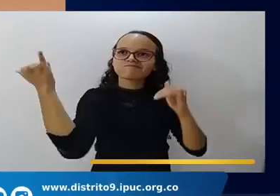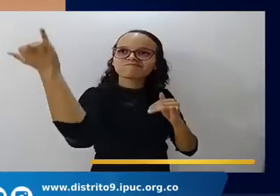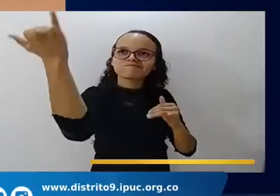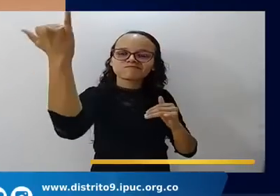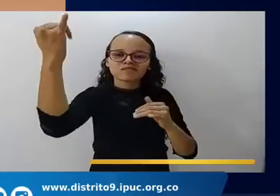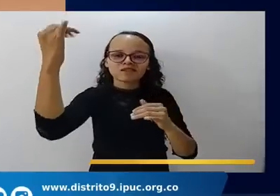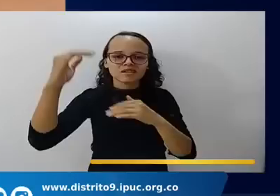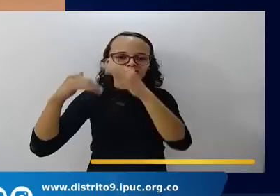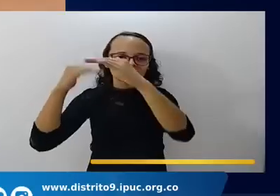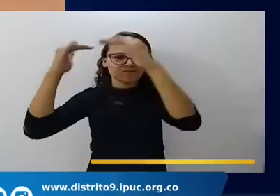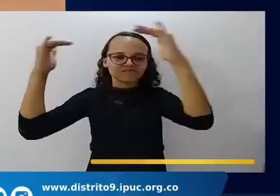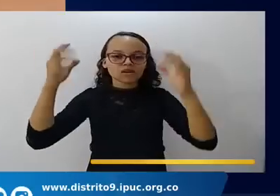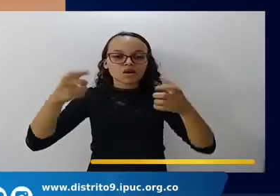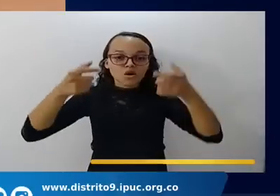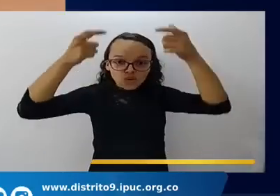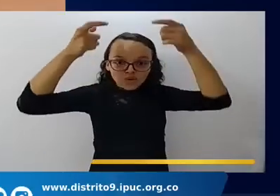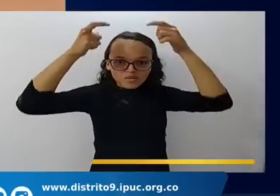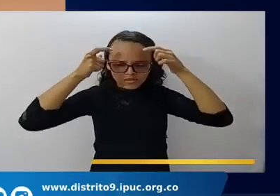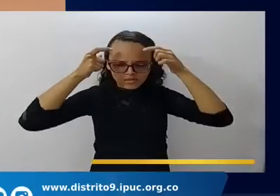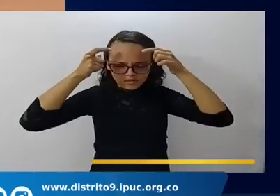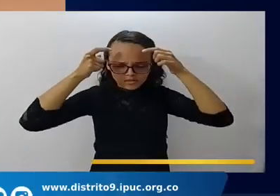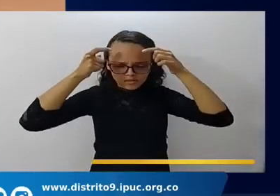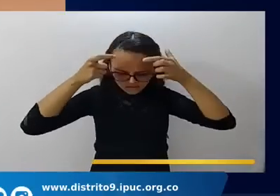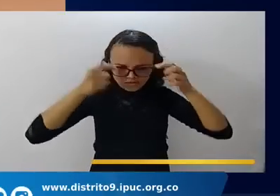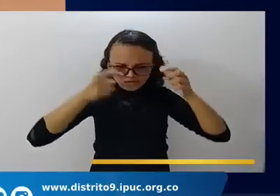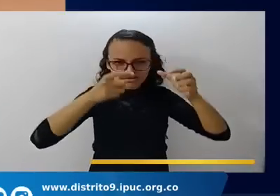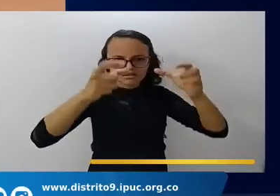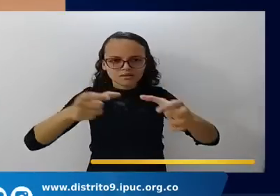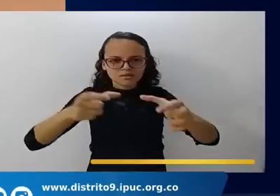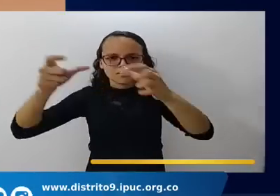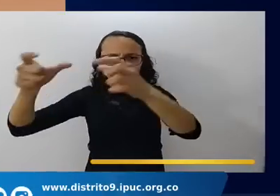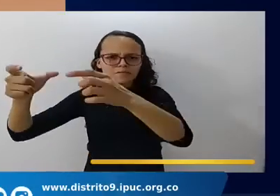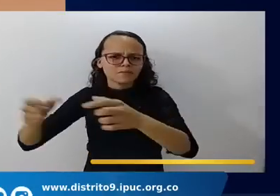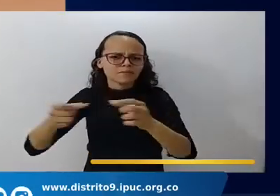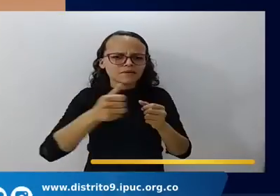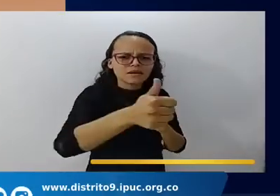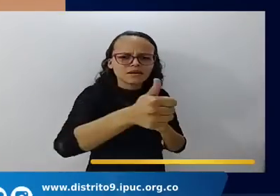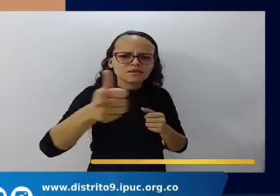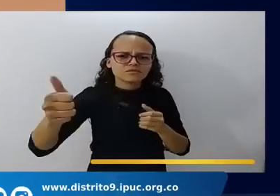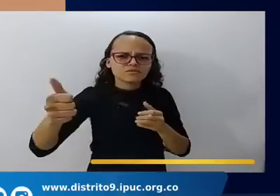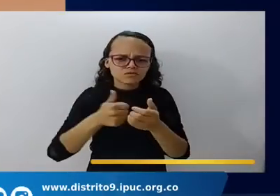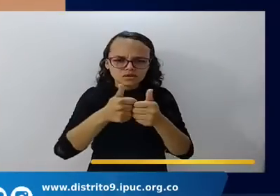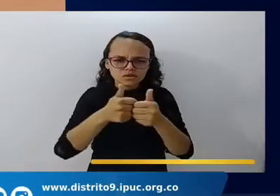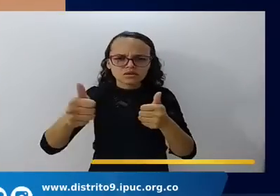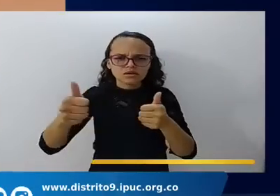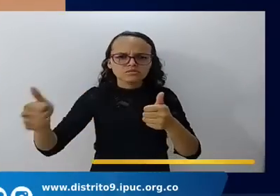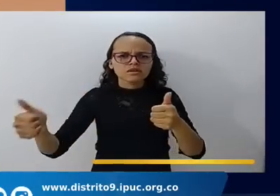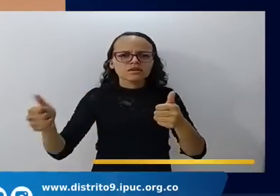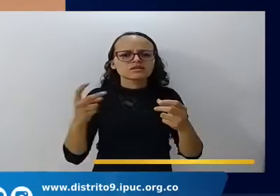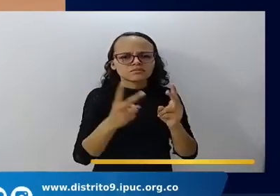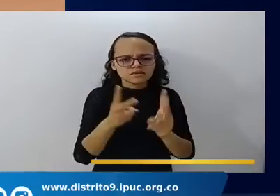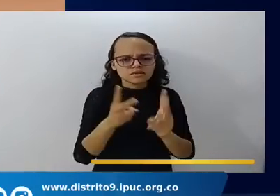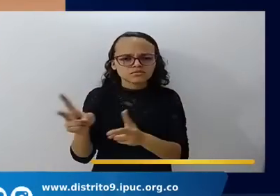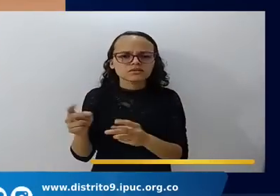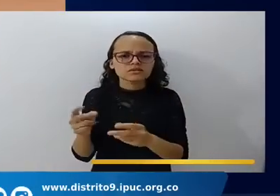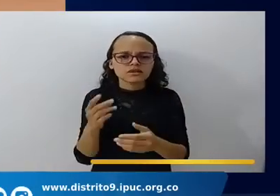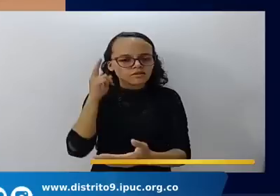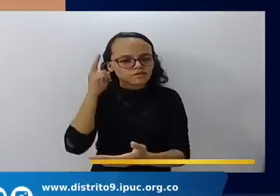Que hay coronas, que hay galardones. ¿Ah? Pablo,